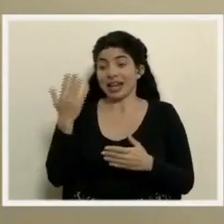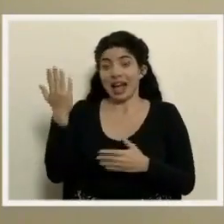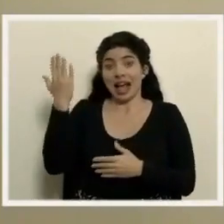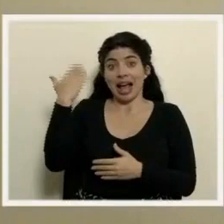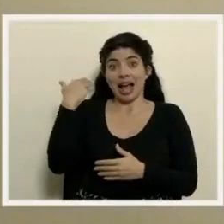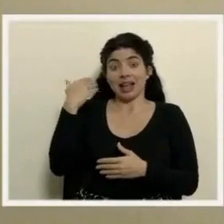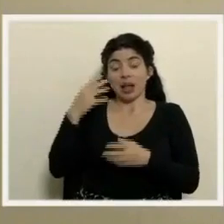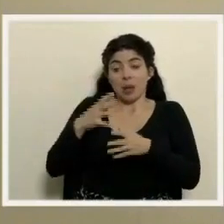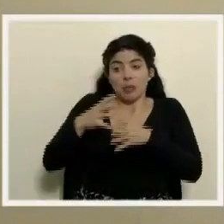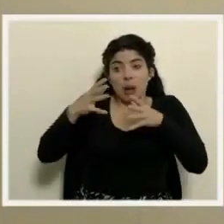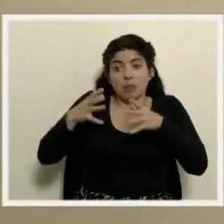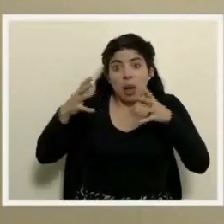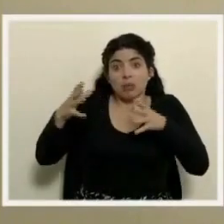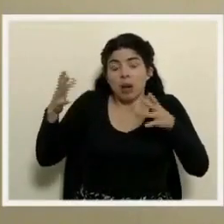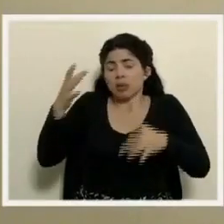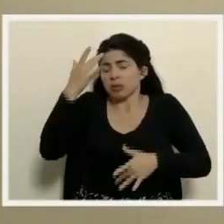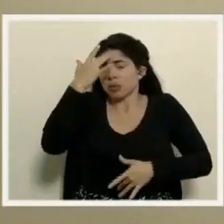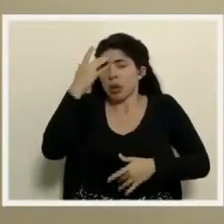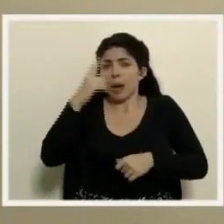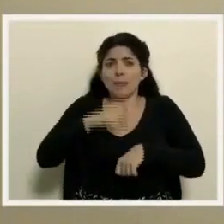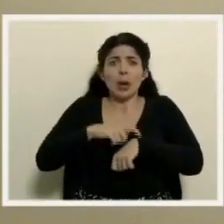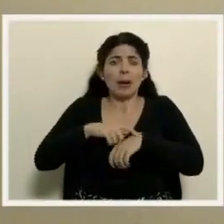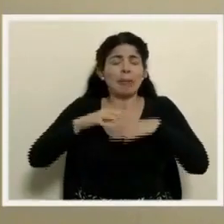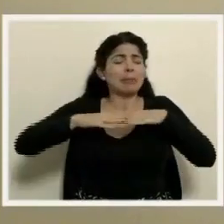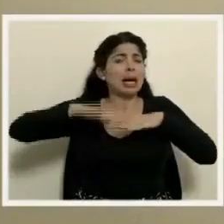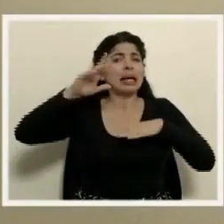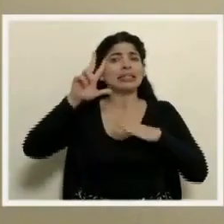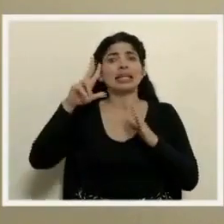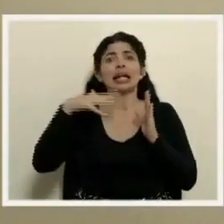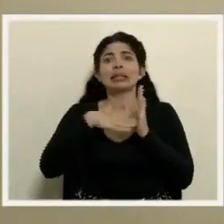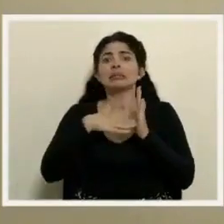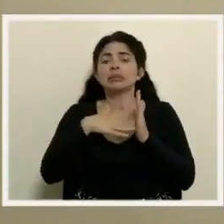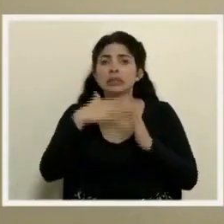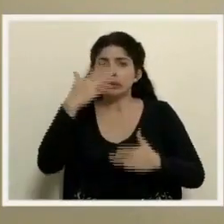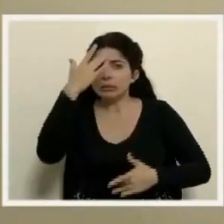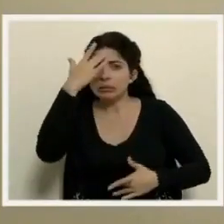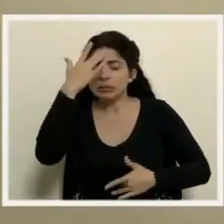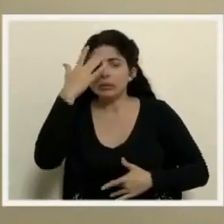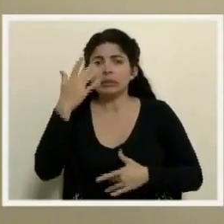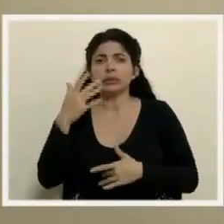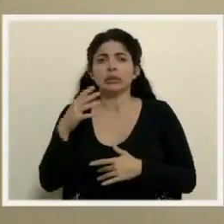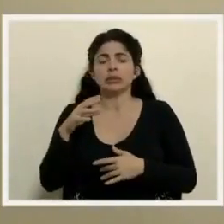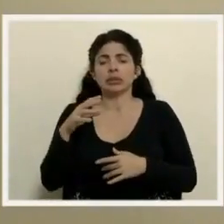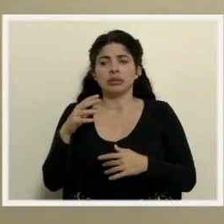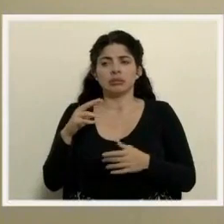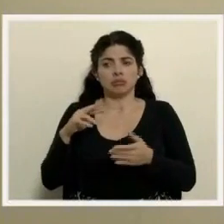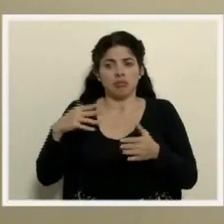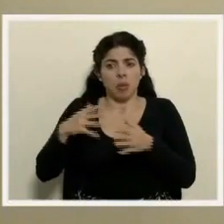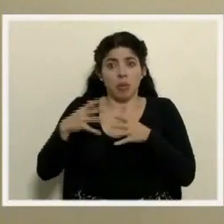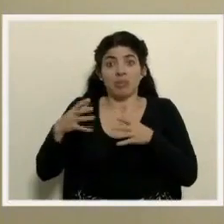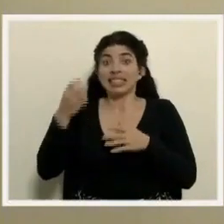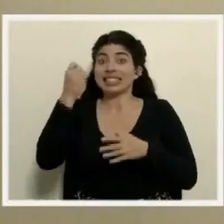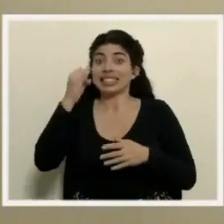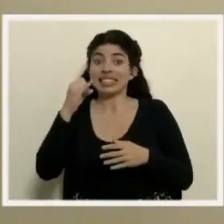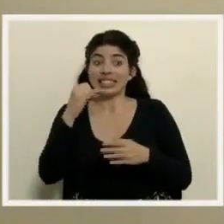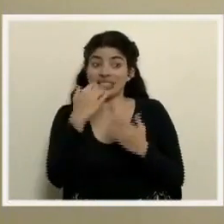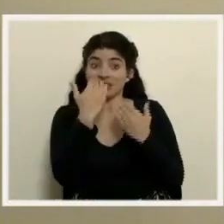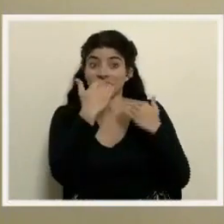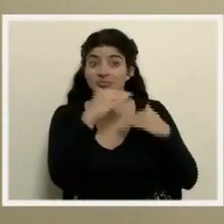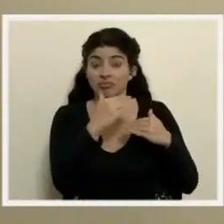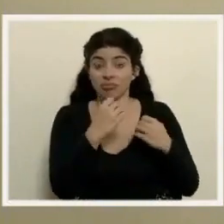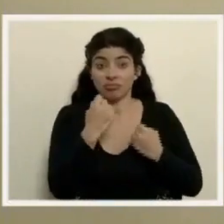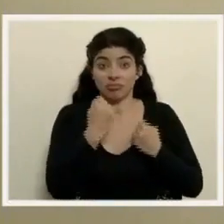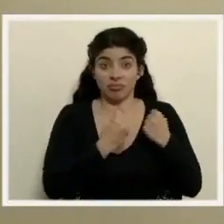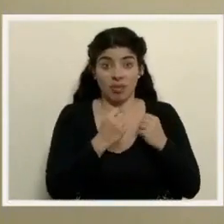generando pues era bastante, ¿verdad? Tuvimos un momento en que ya eran más de 3.000 captados y más bien si no hubiéramos tomado las medidas que se